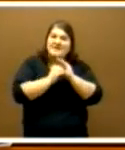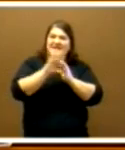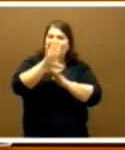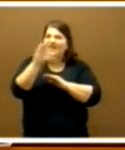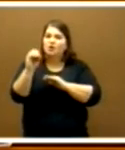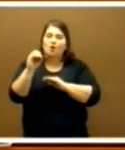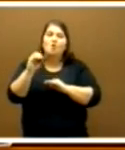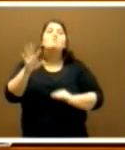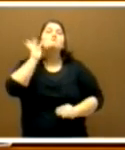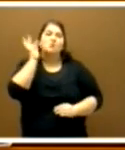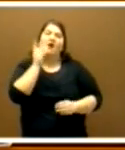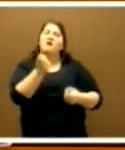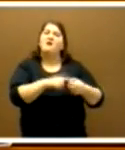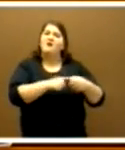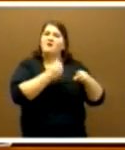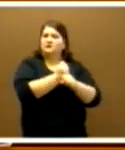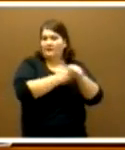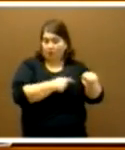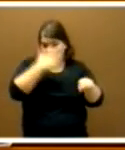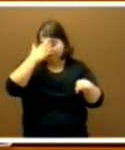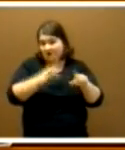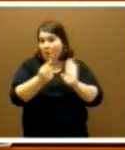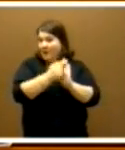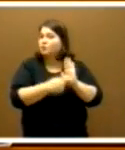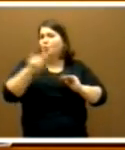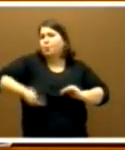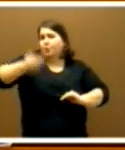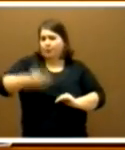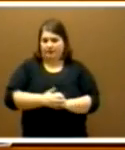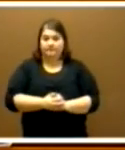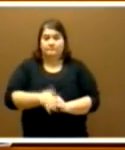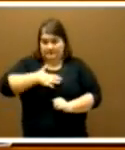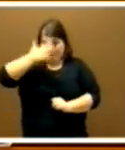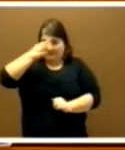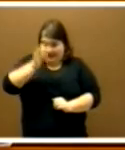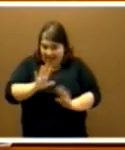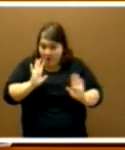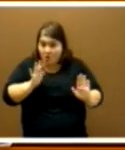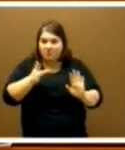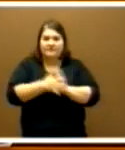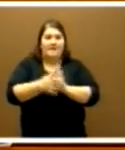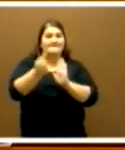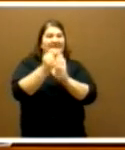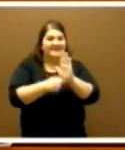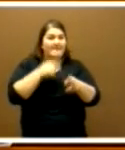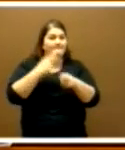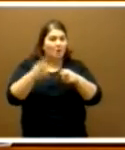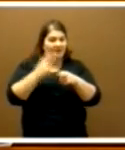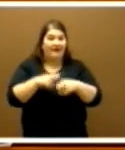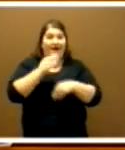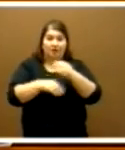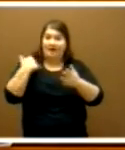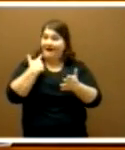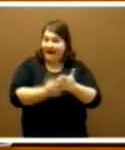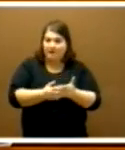de mujeres. Creo que es un de medidas y todas las políticas que hemos estado